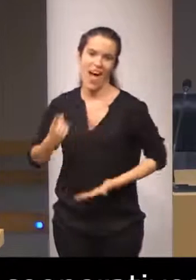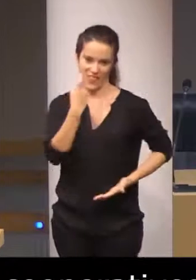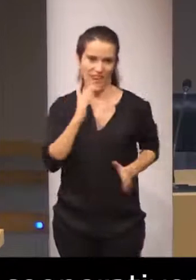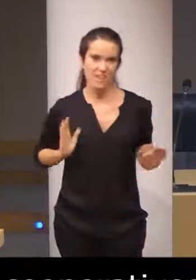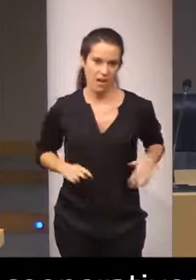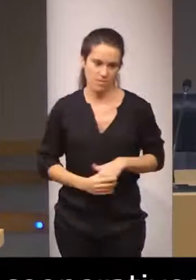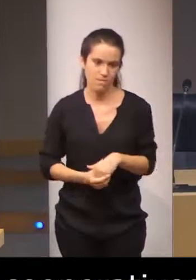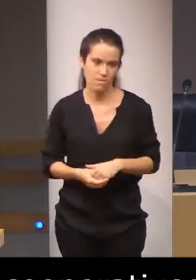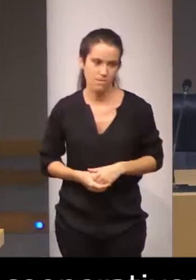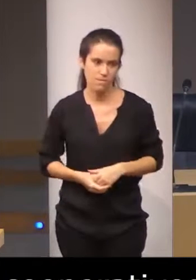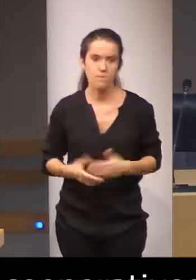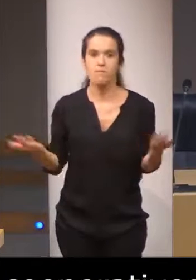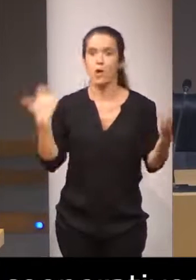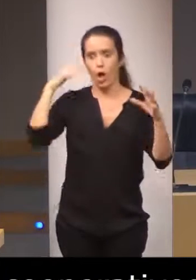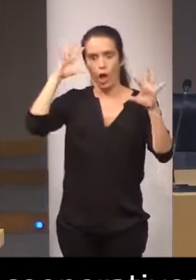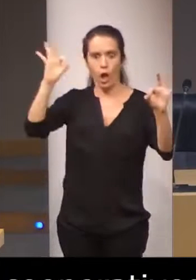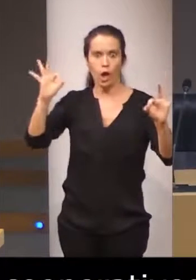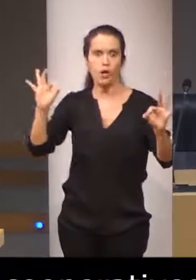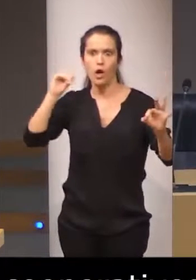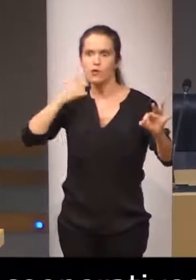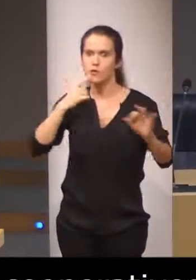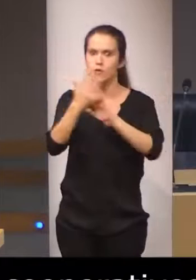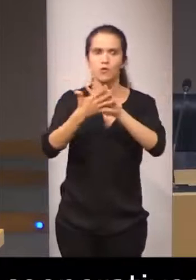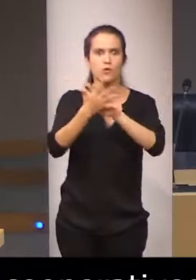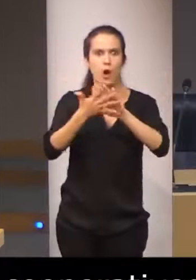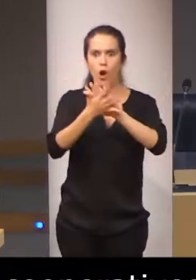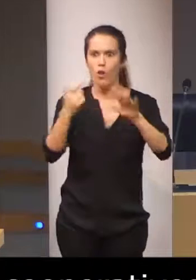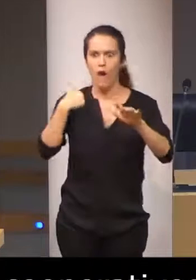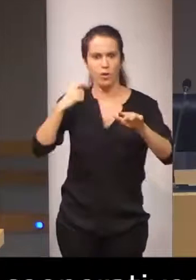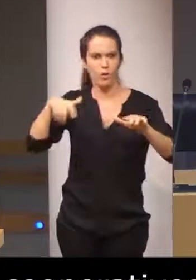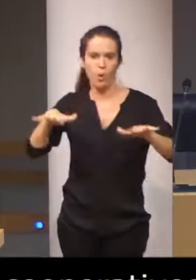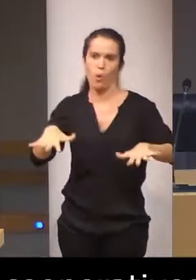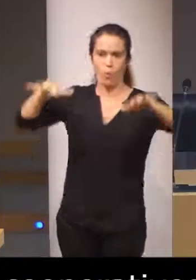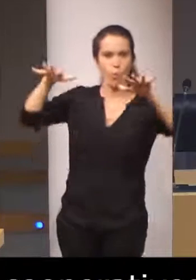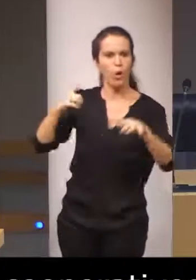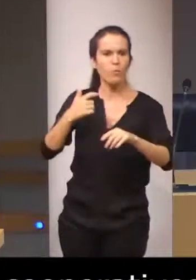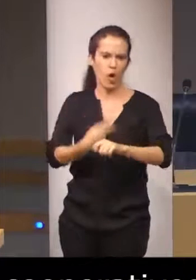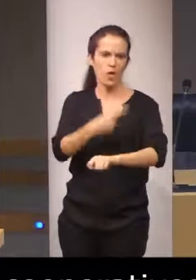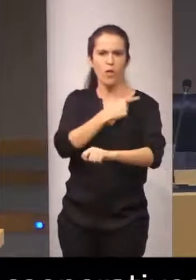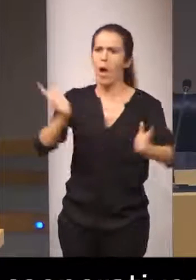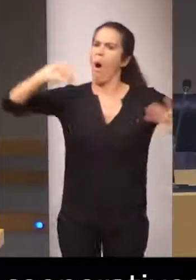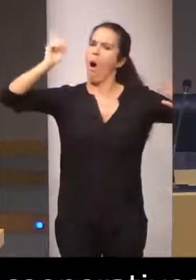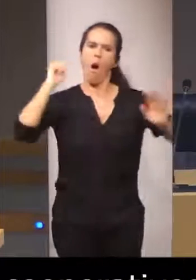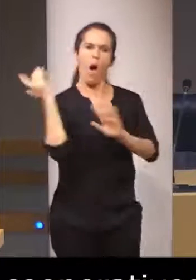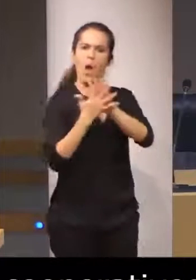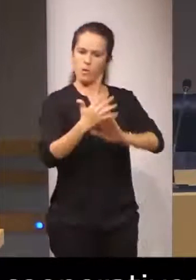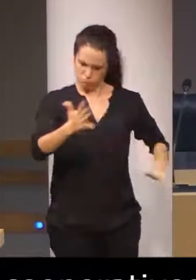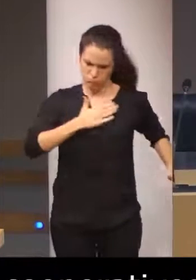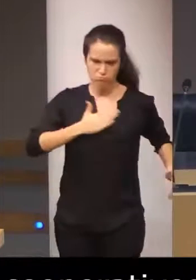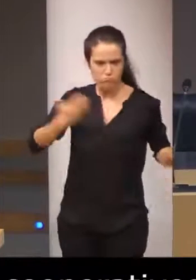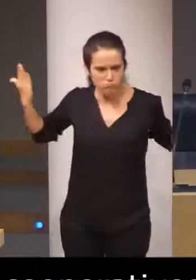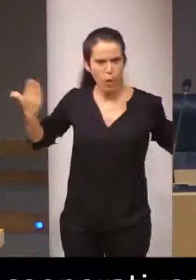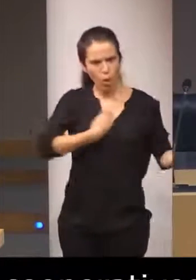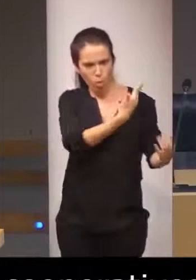Claro, saltan los sordos ya con ese exceso de metalingüismo. Dicen, no, es que la lengua seña es propiedad nuestra.